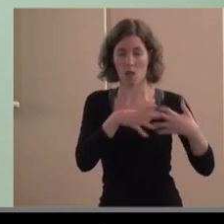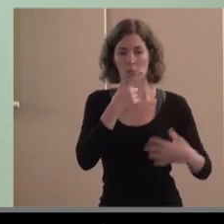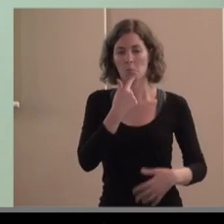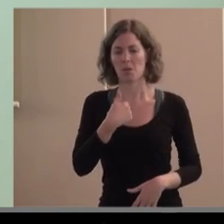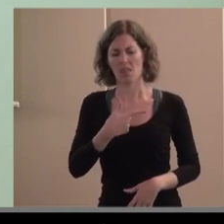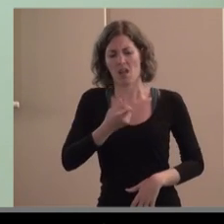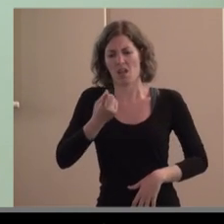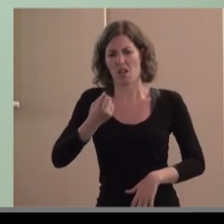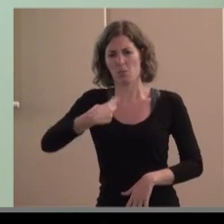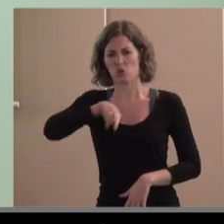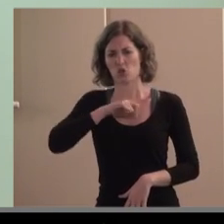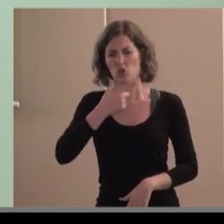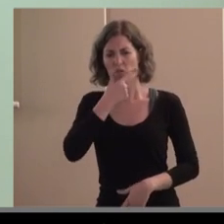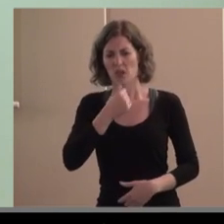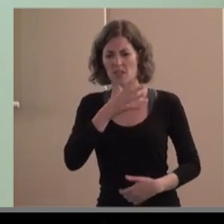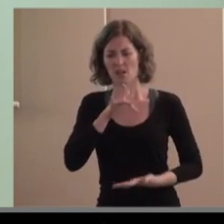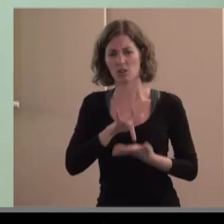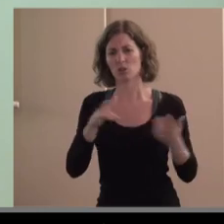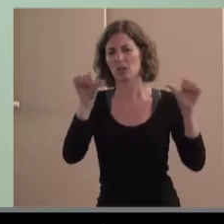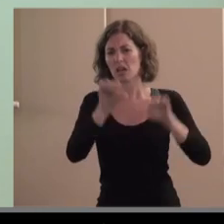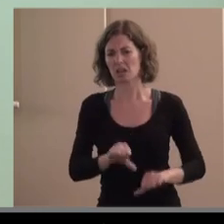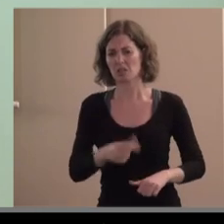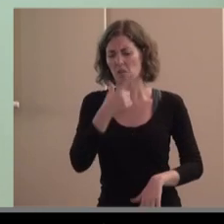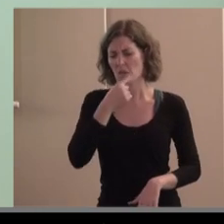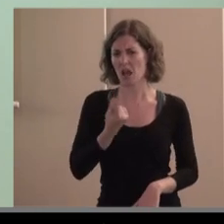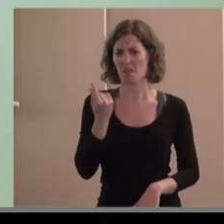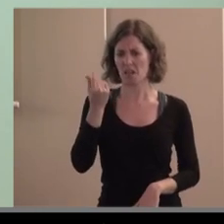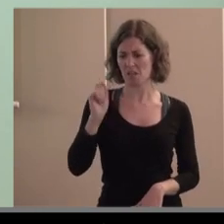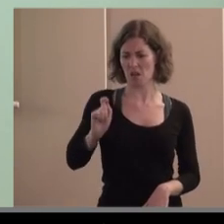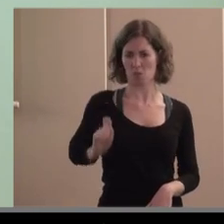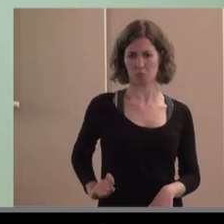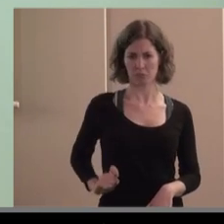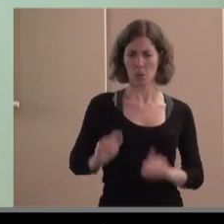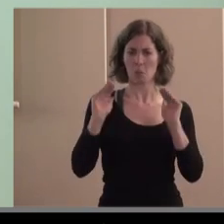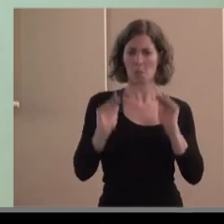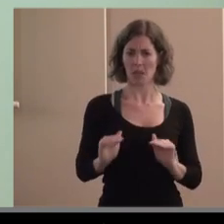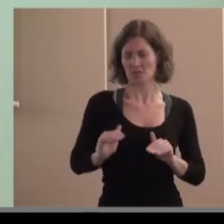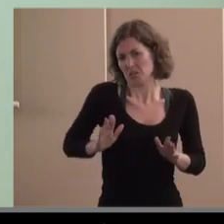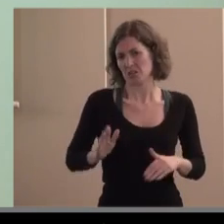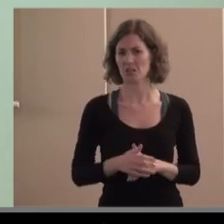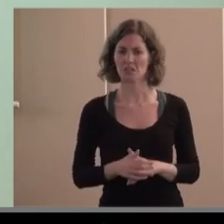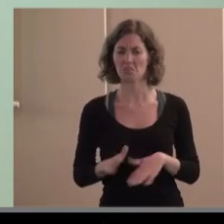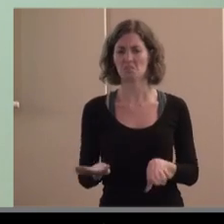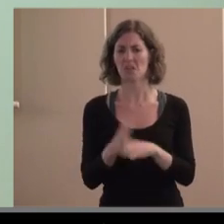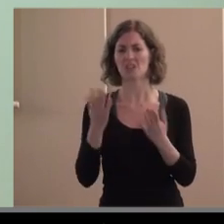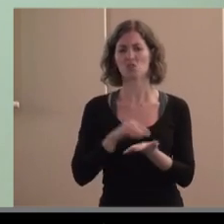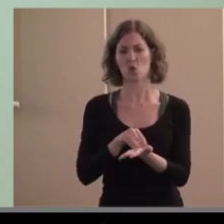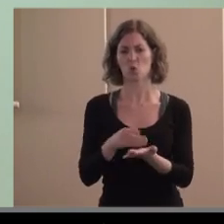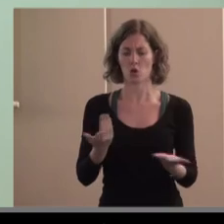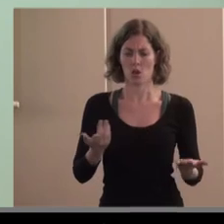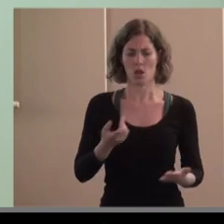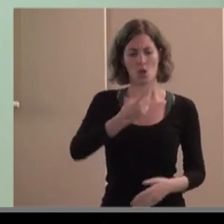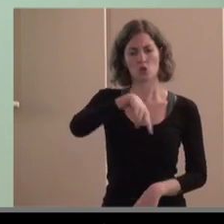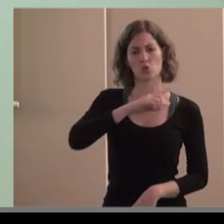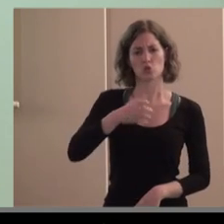ahora llega una crisis y tal y lo tenéis fácil os bajáis el sueldo que decía Miguel Ángel y esto lo debéis solucionar nosotros no podemos